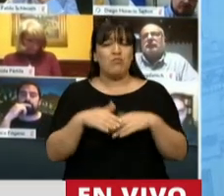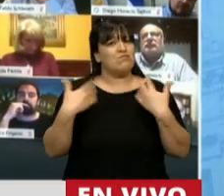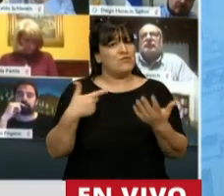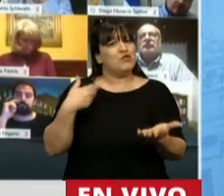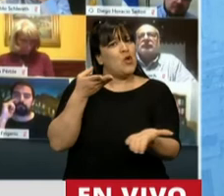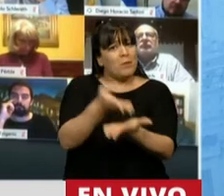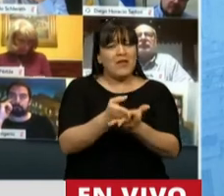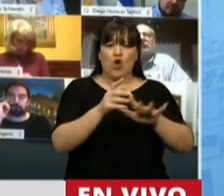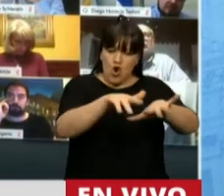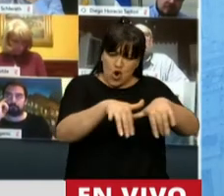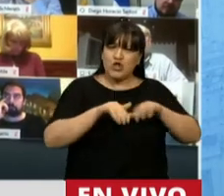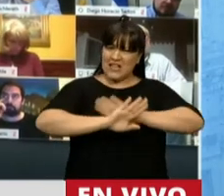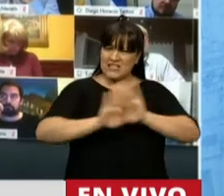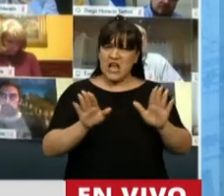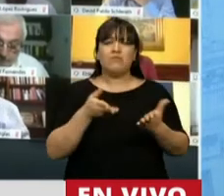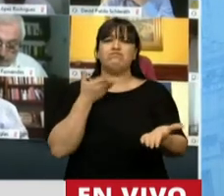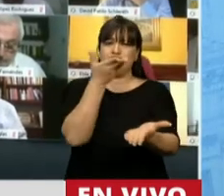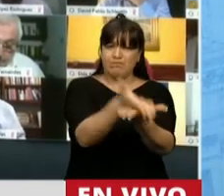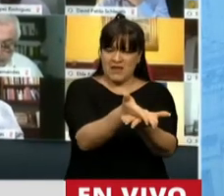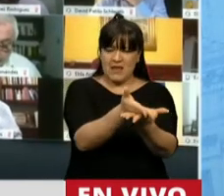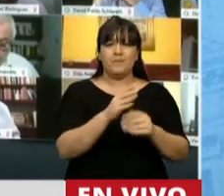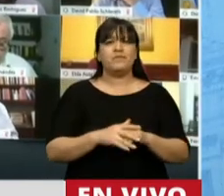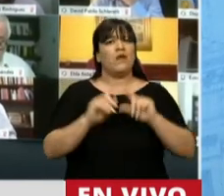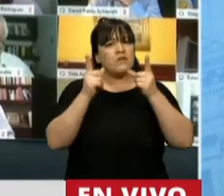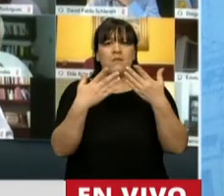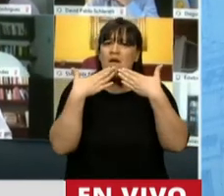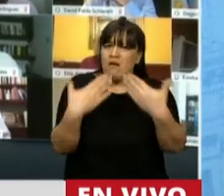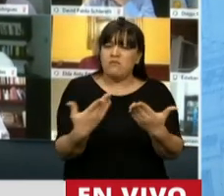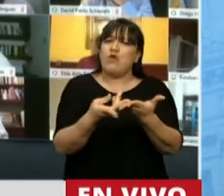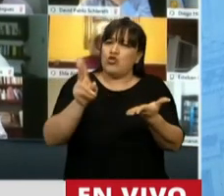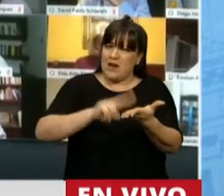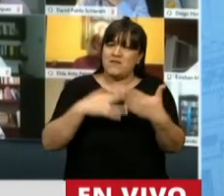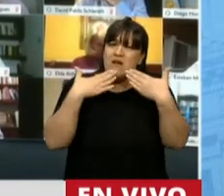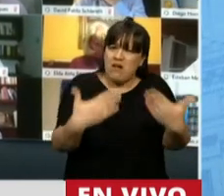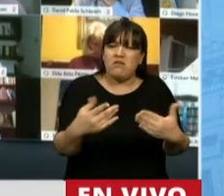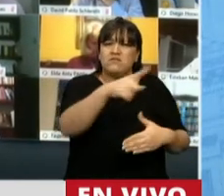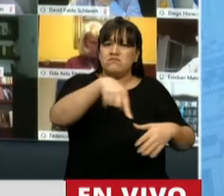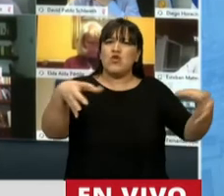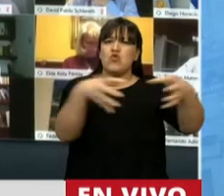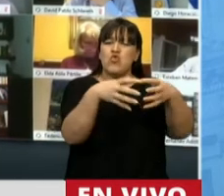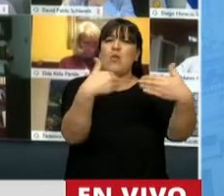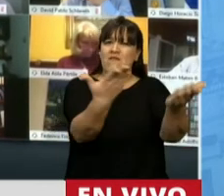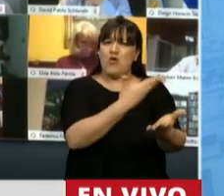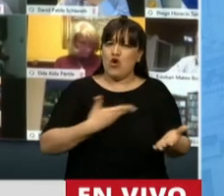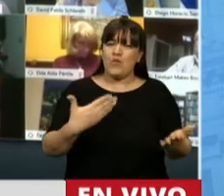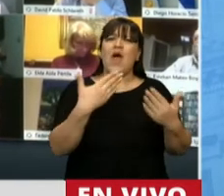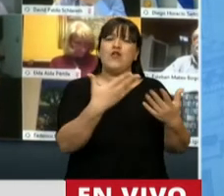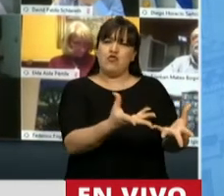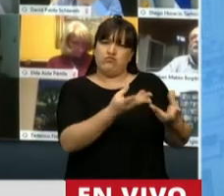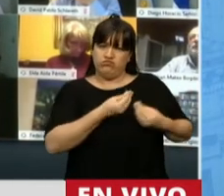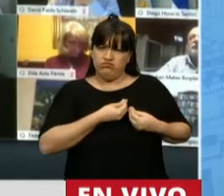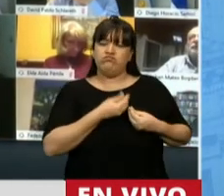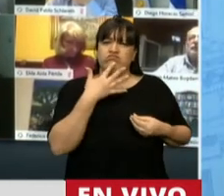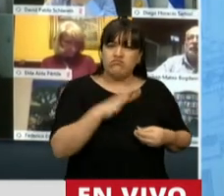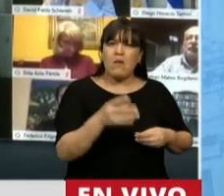como lo he hecho por nota, y agradecerle nuevamente la comprensión de la bancada oficialista en un fondo